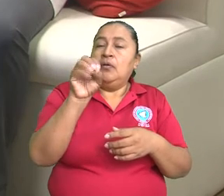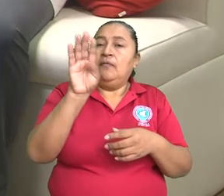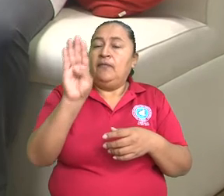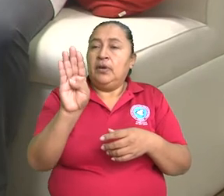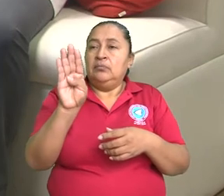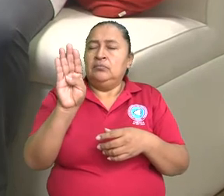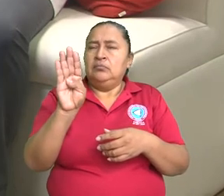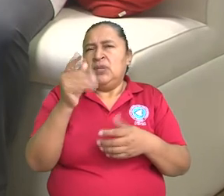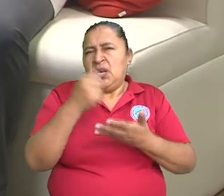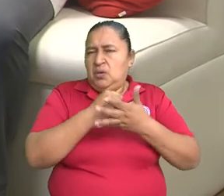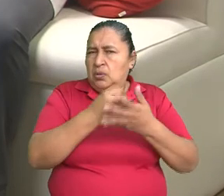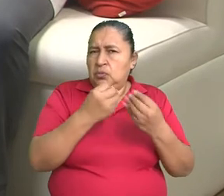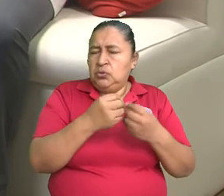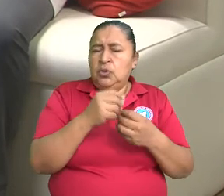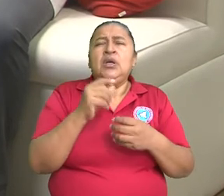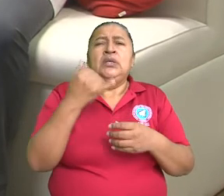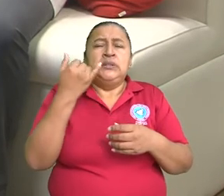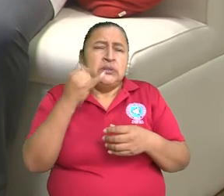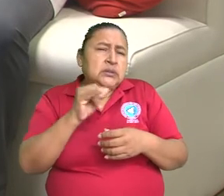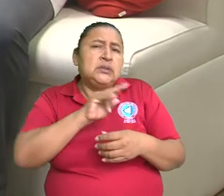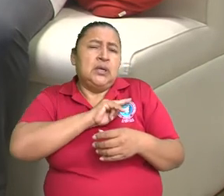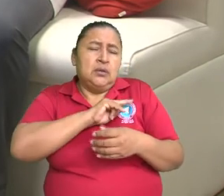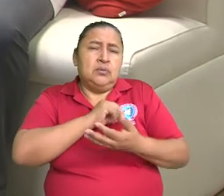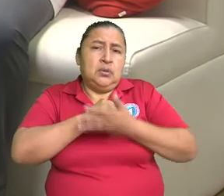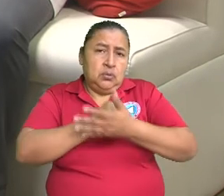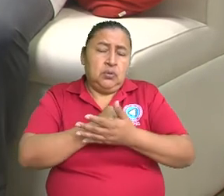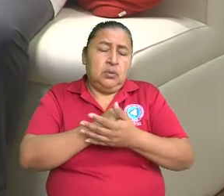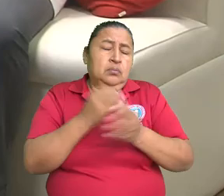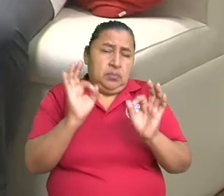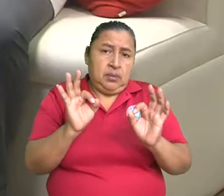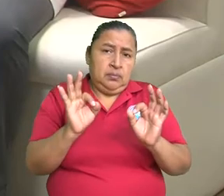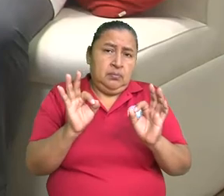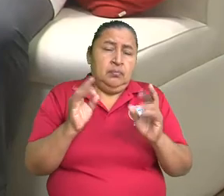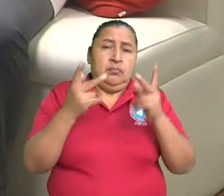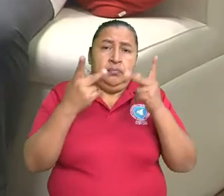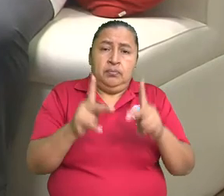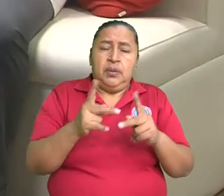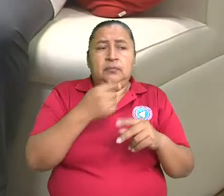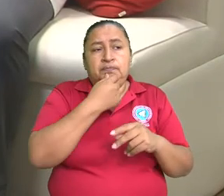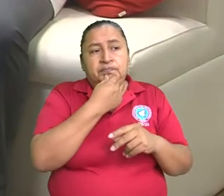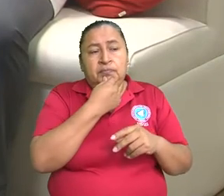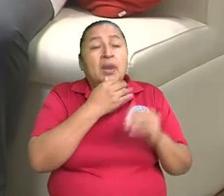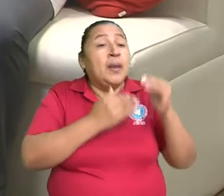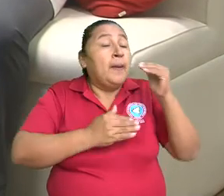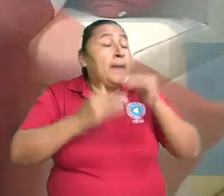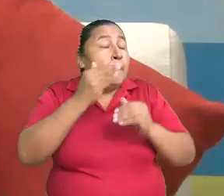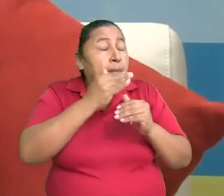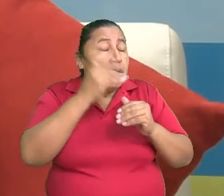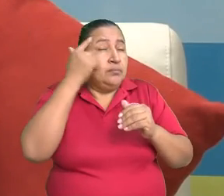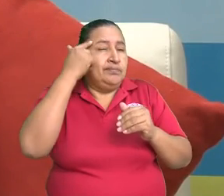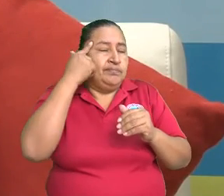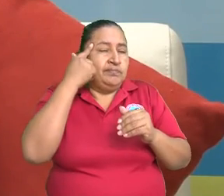algo cierto, pues, porque también eso ayuda a activar... Es más el efecto placebo.